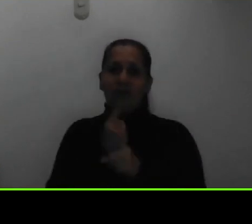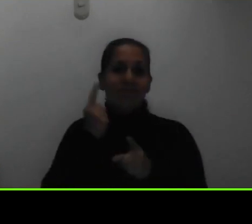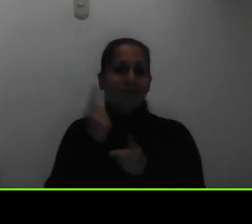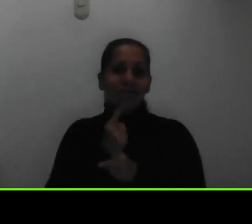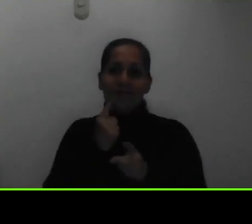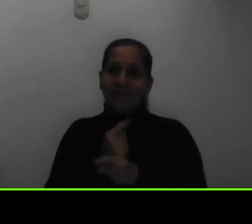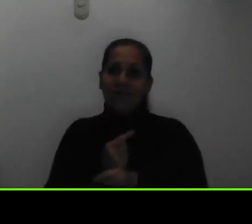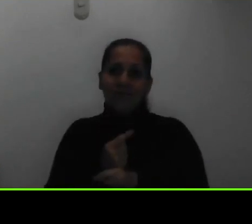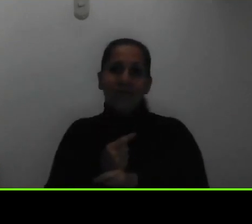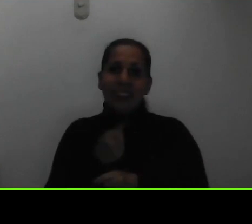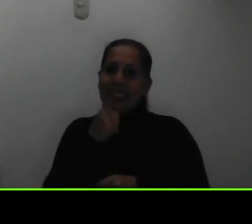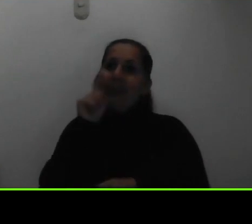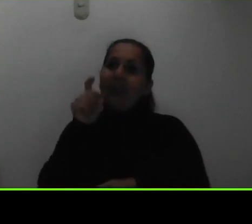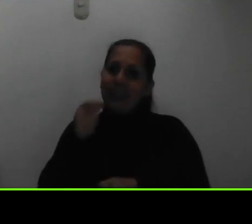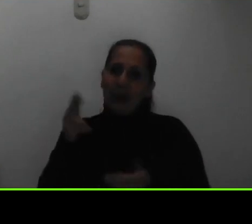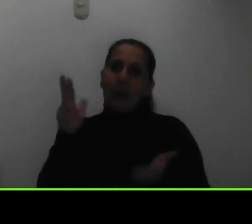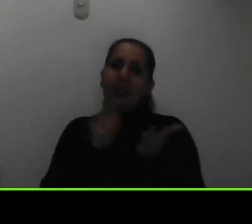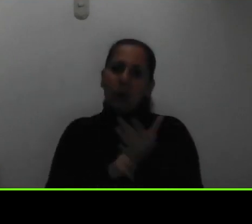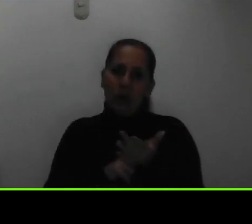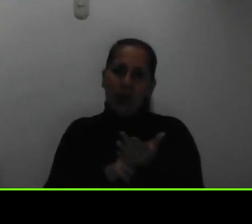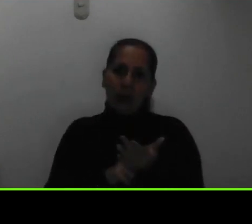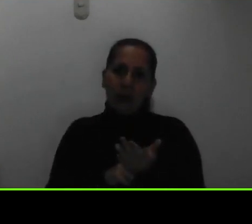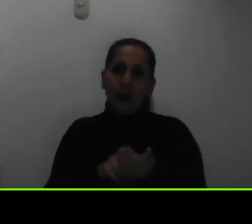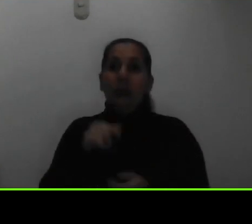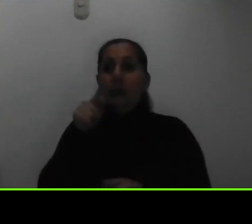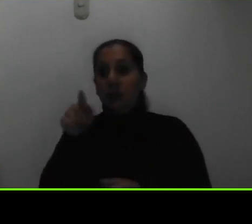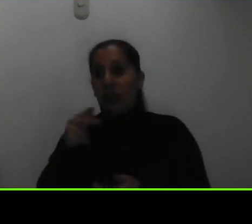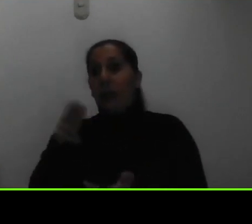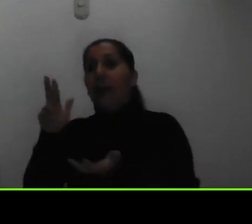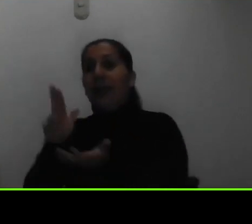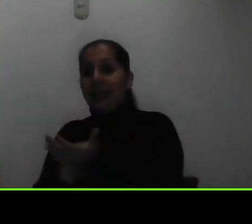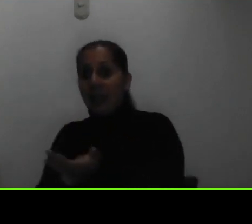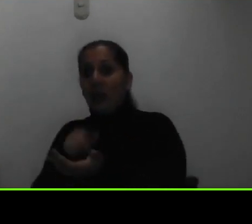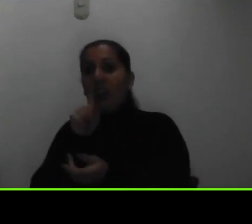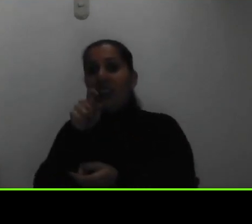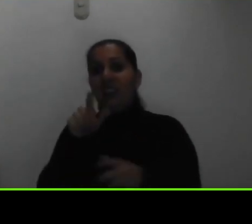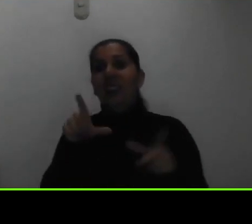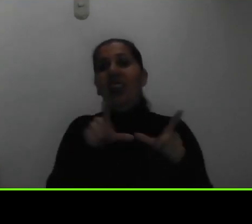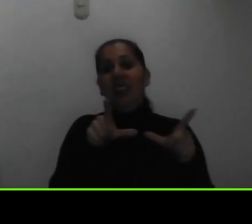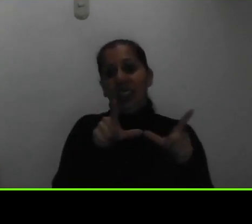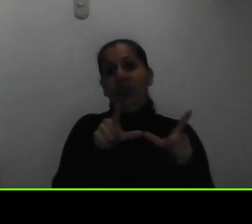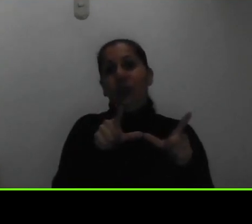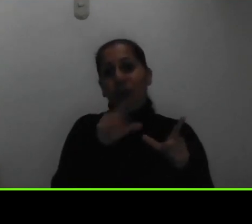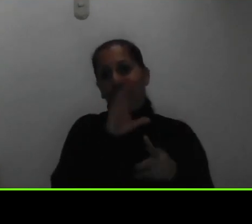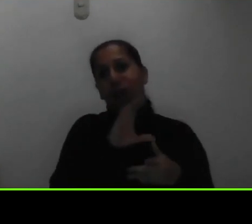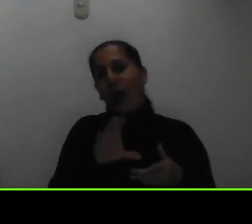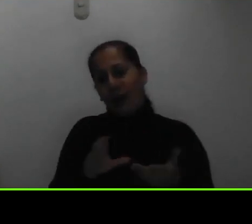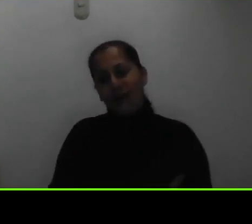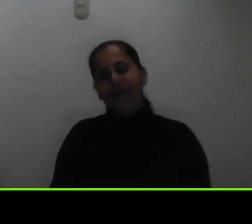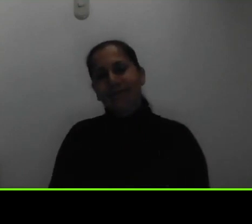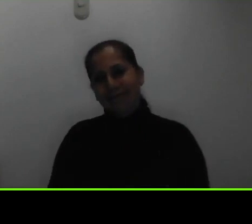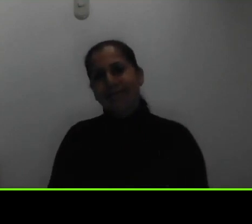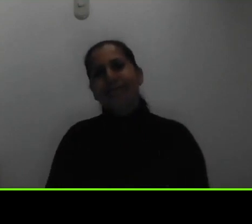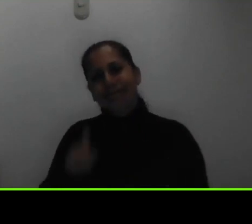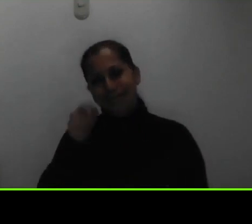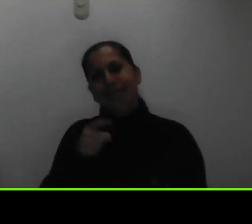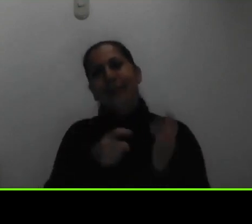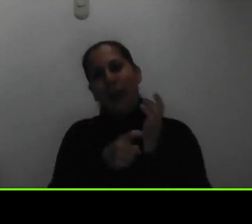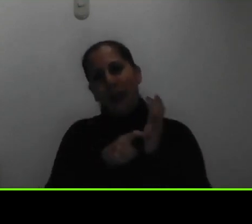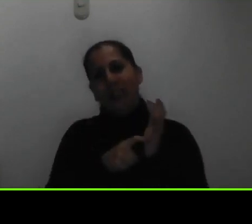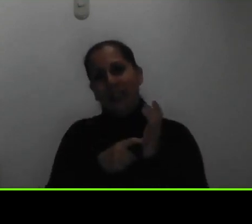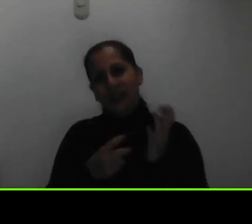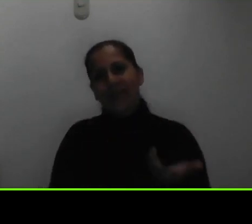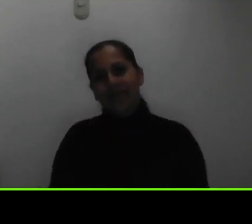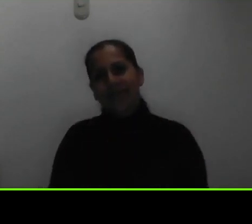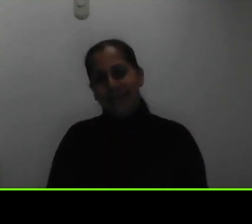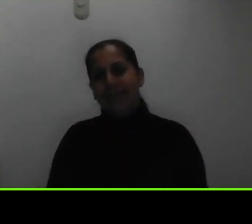matriculan y para hacer la matrícula efectiva requieren el título de secundaria perdón creo que con esto